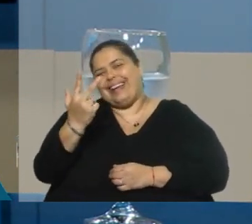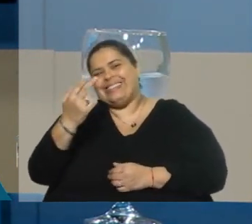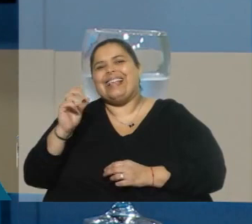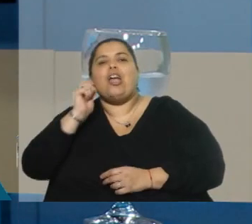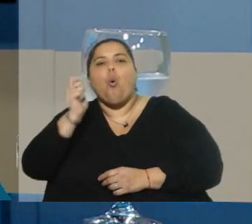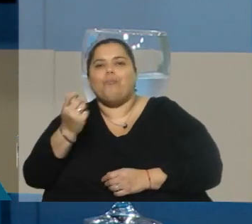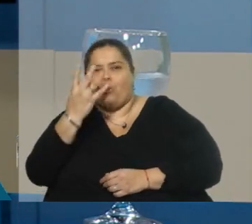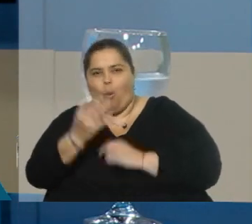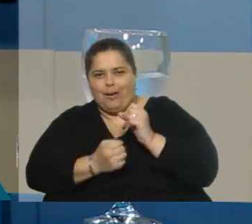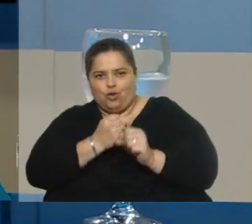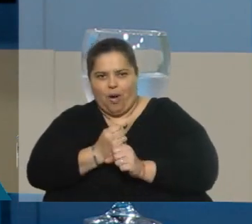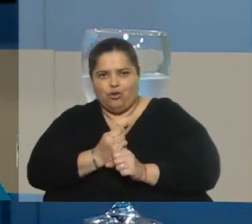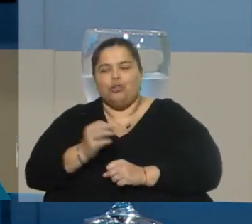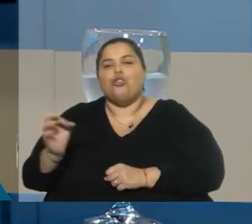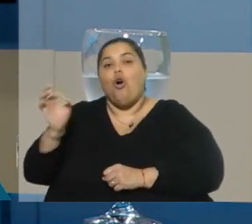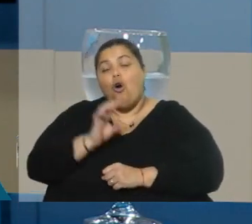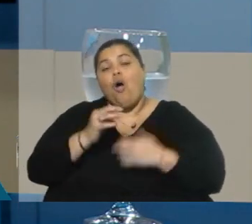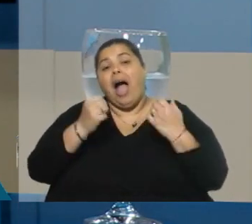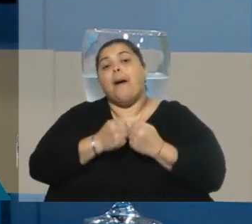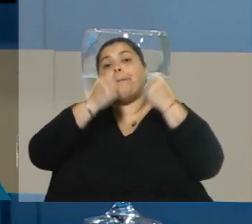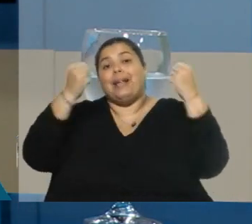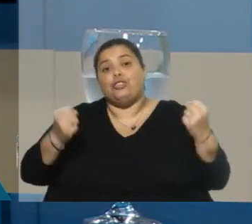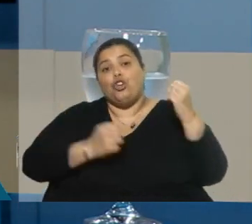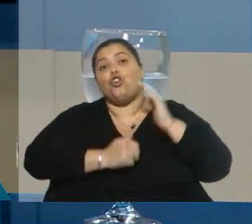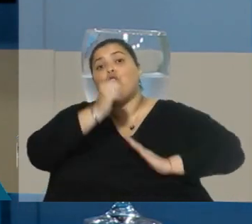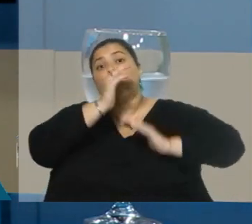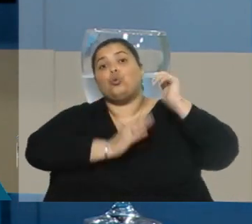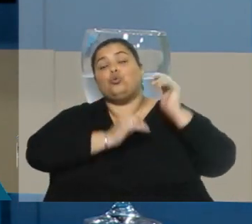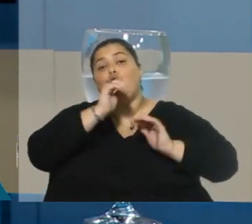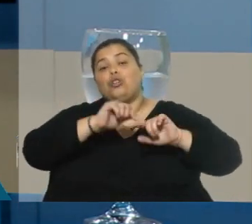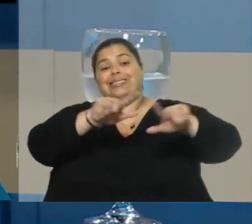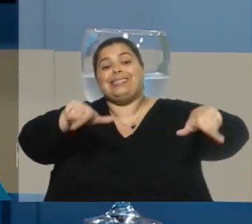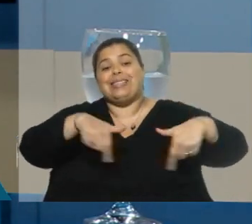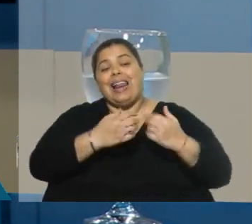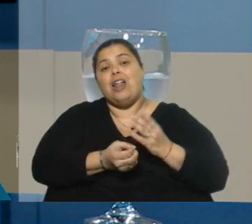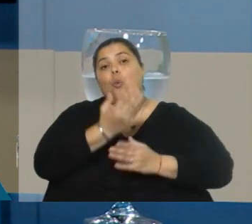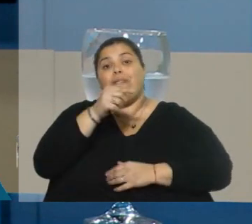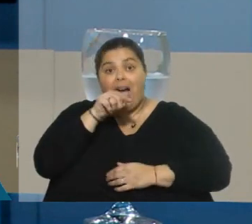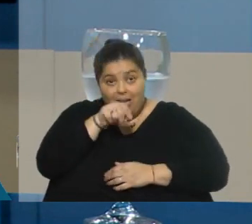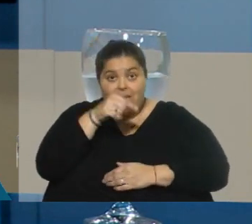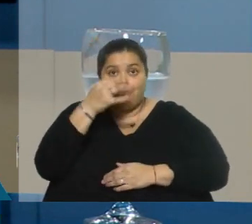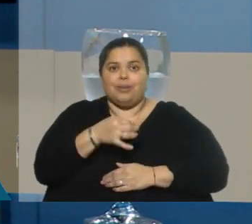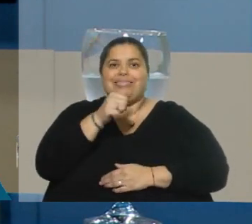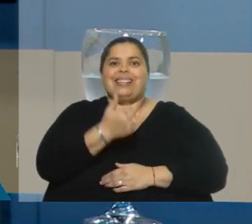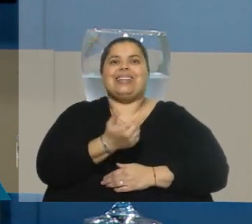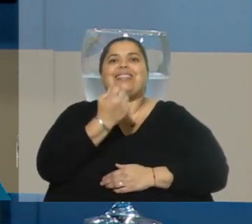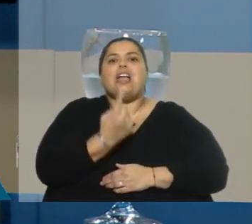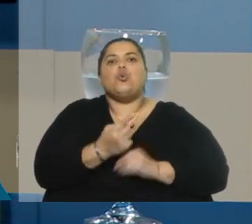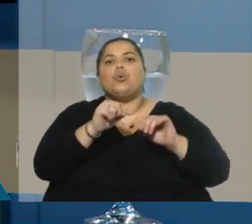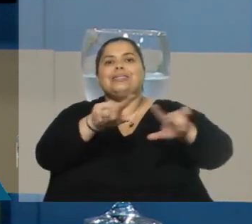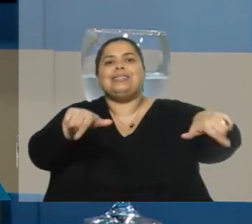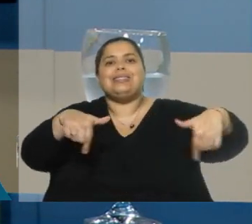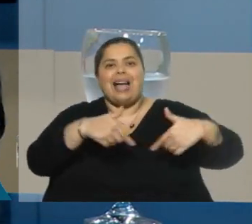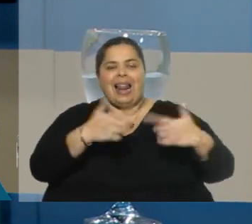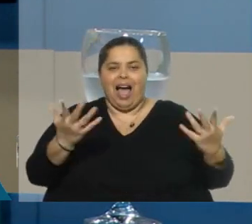O bien ampliaciones que implican la construcción de nuevas salas. Y ahí aparecen esas 61 salas que de las que estamos construyendo son